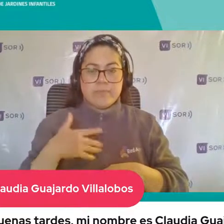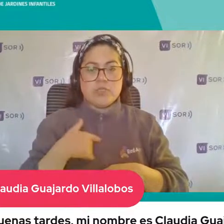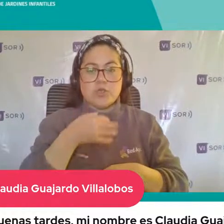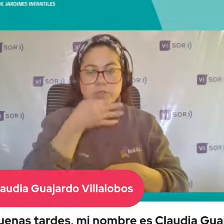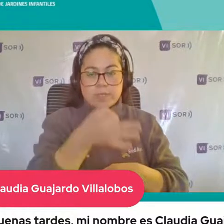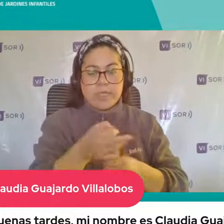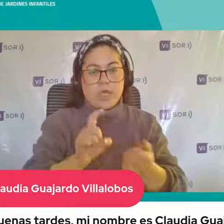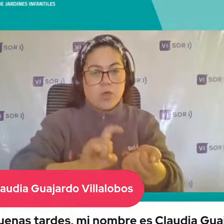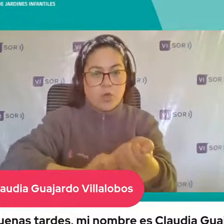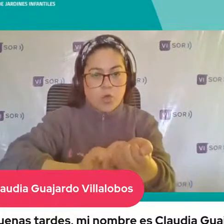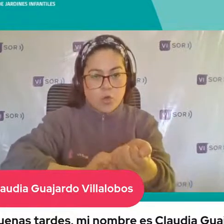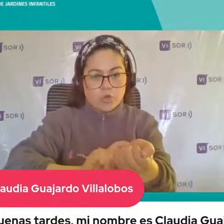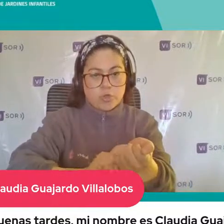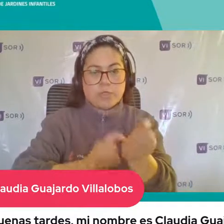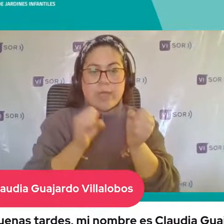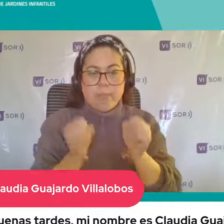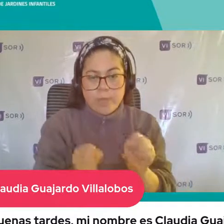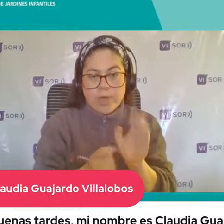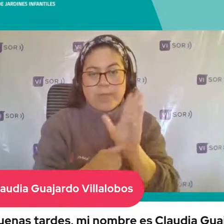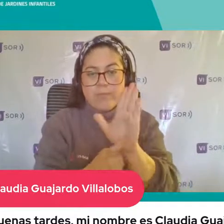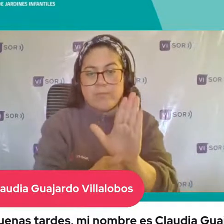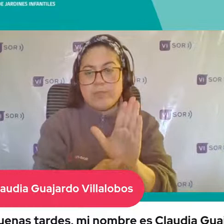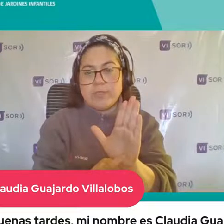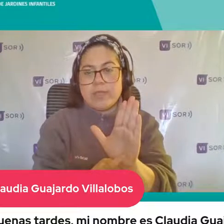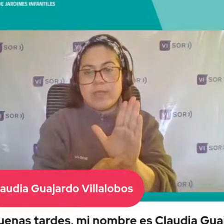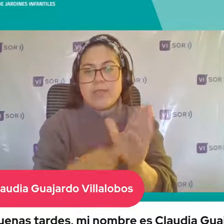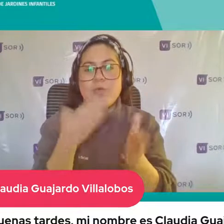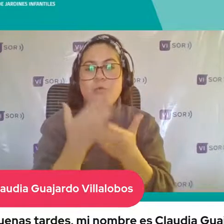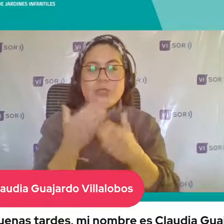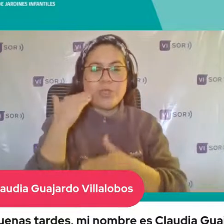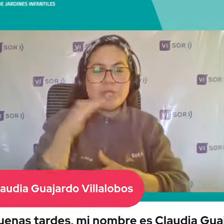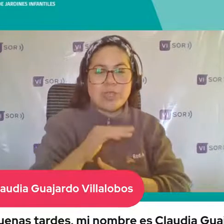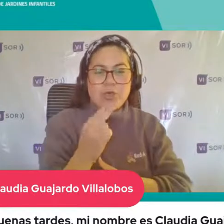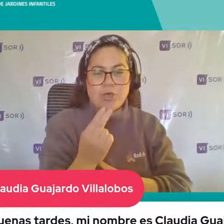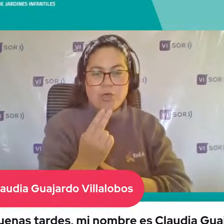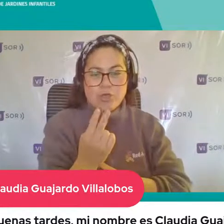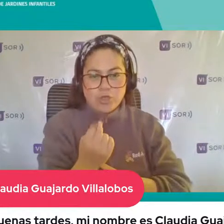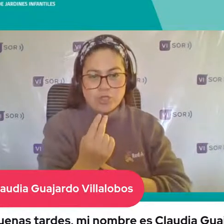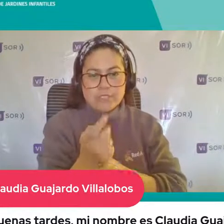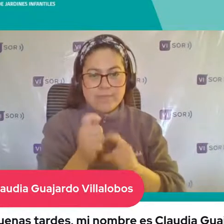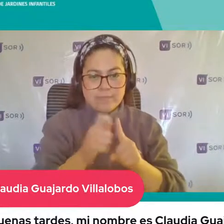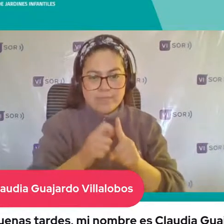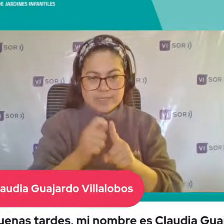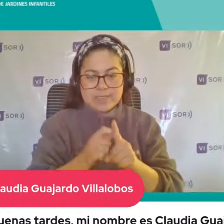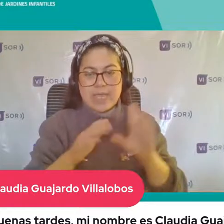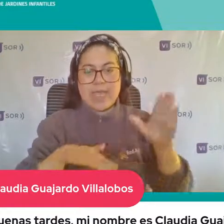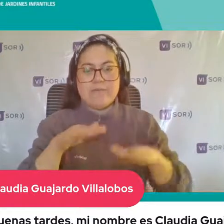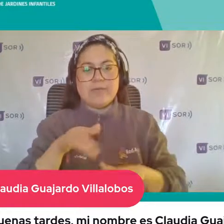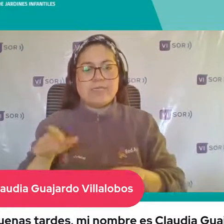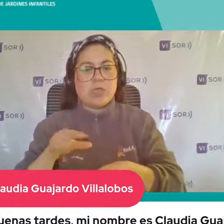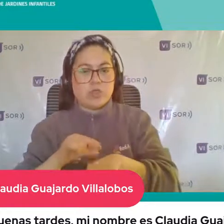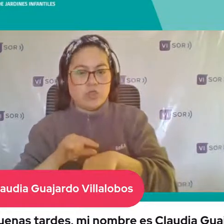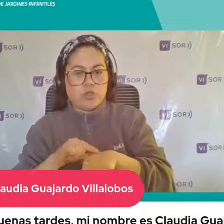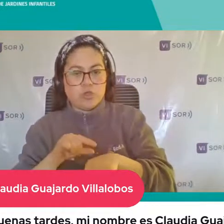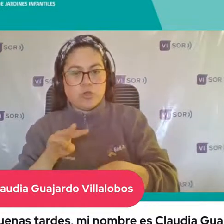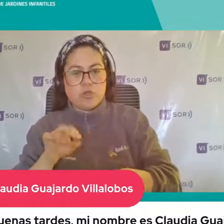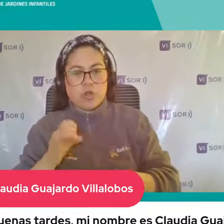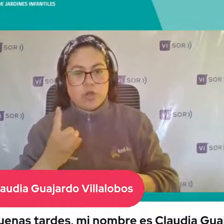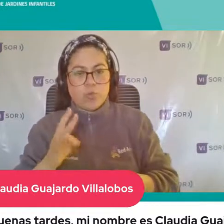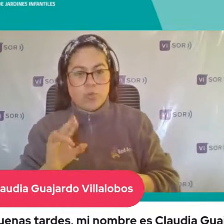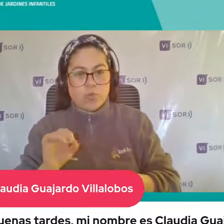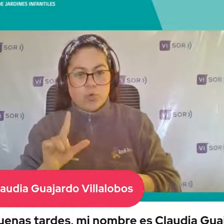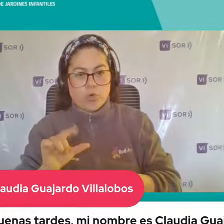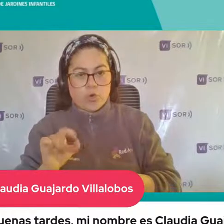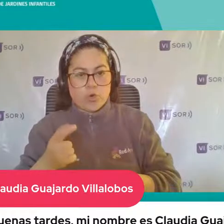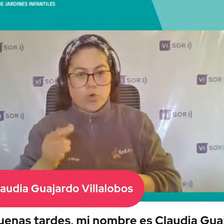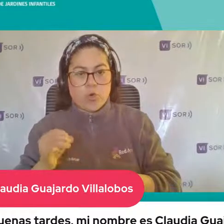conductas Se pueden evidenciar Desde los 12 meses ¿Ya? A pesar de que Obviamente hay neurólogos Que no diagnostican Hasta cierta edad Desde los 2 años